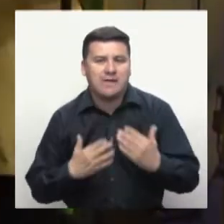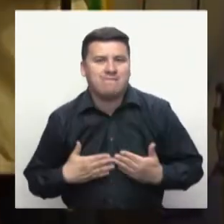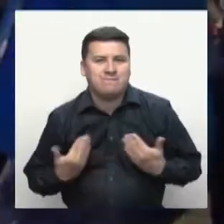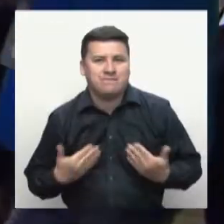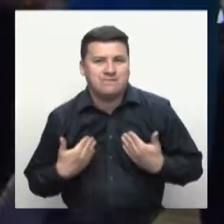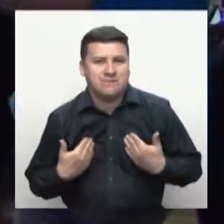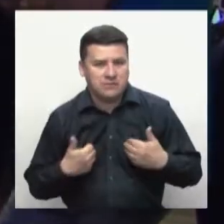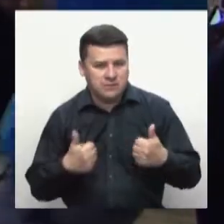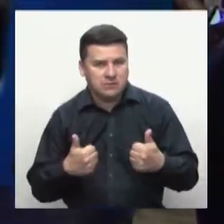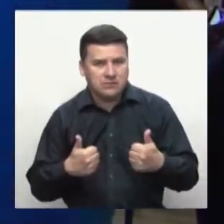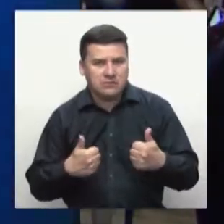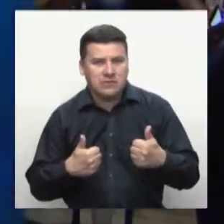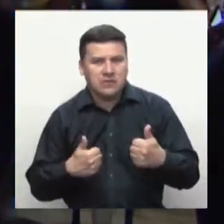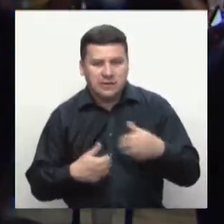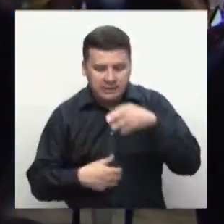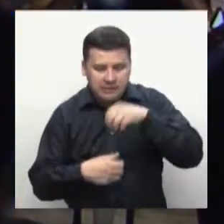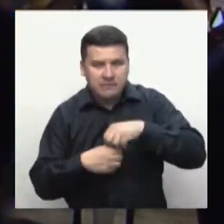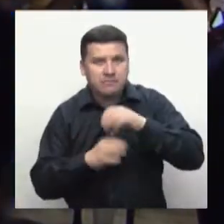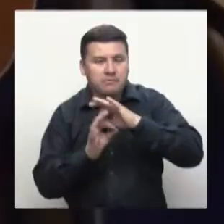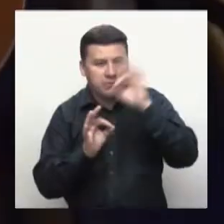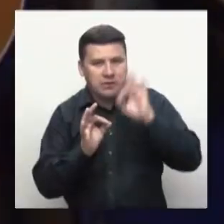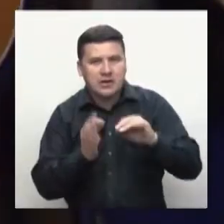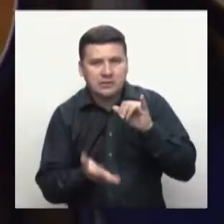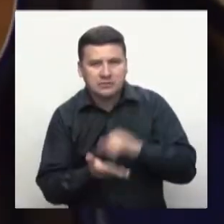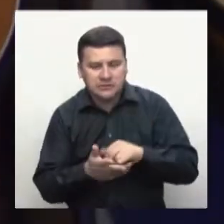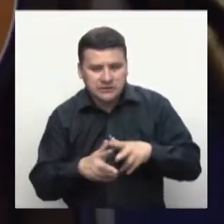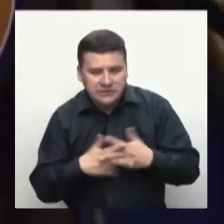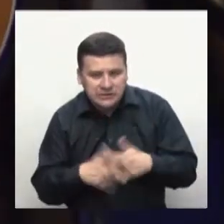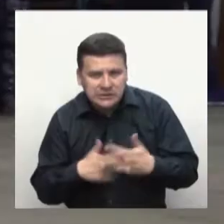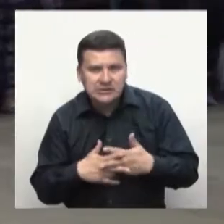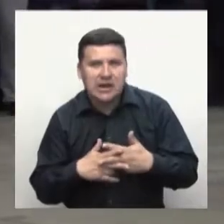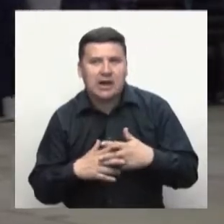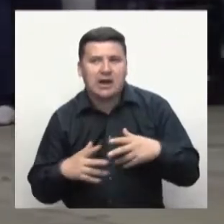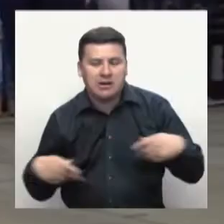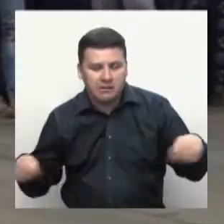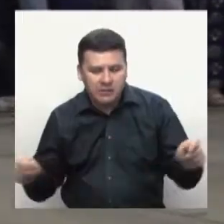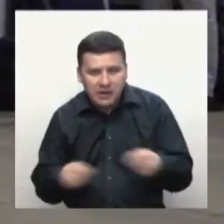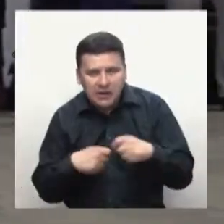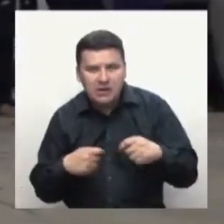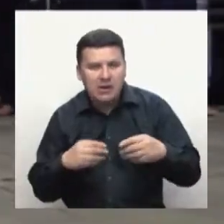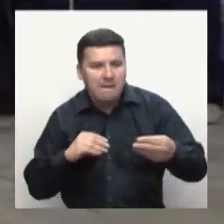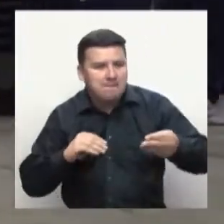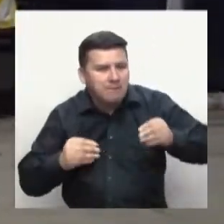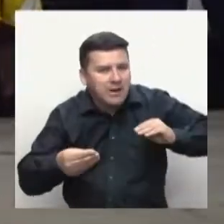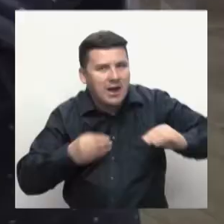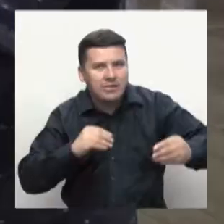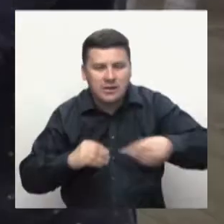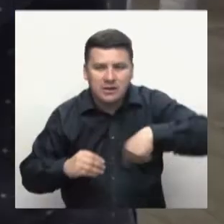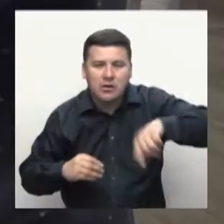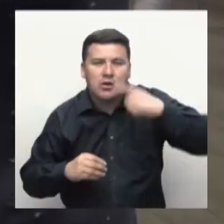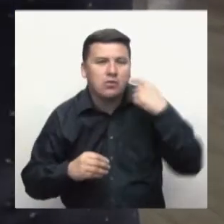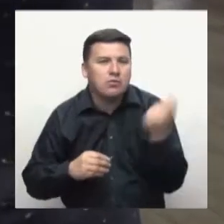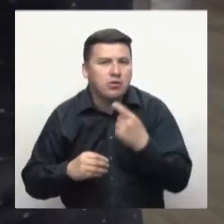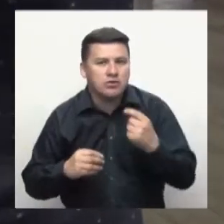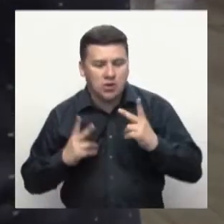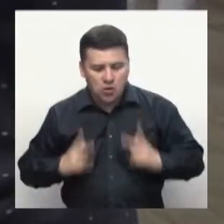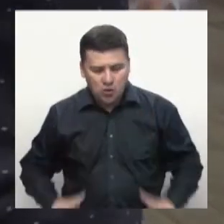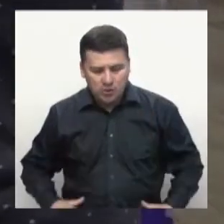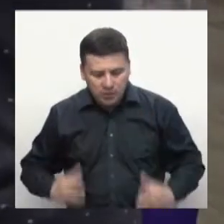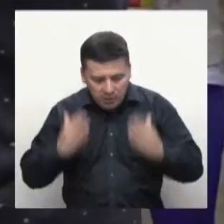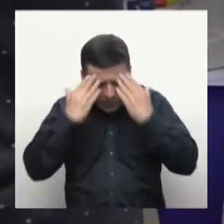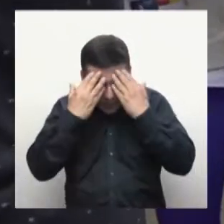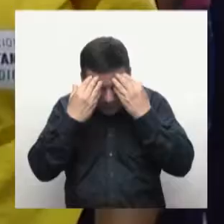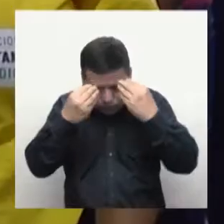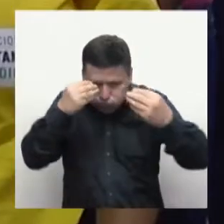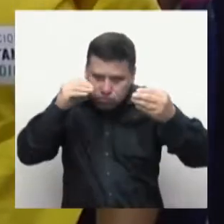dejaron salir la alegría que caracteriza a nuestras regiones y asimismo talleres de biodanza y de habilidades blandas buscaron activar tanto